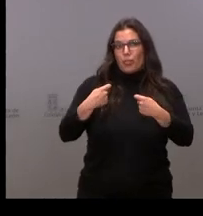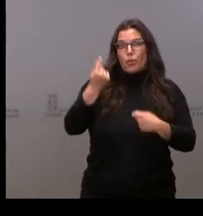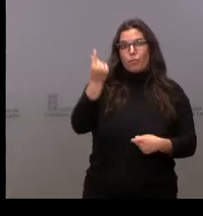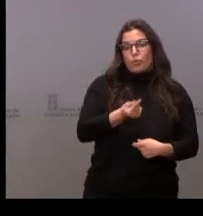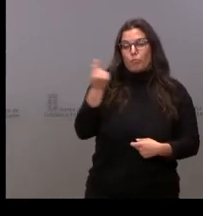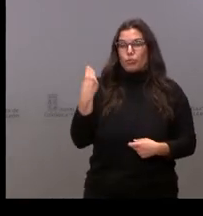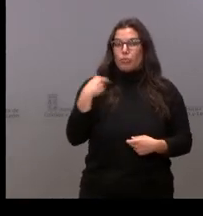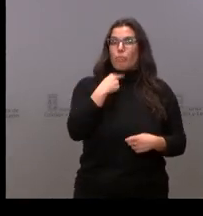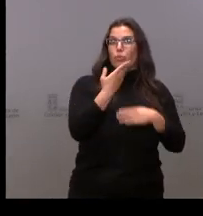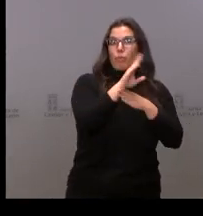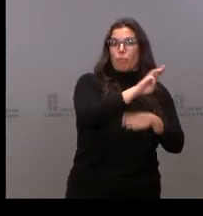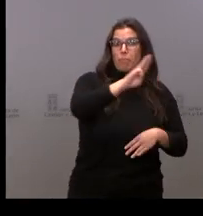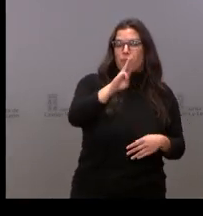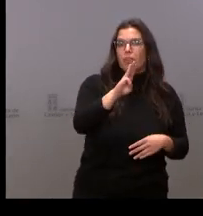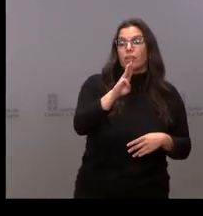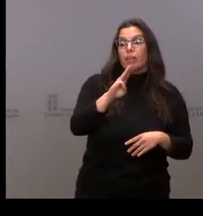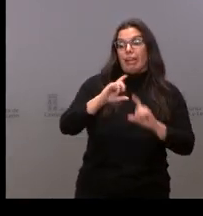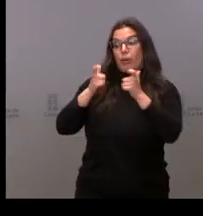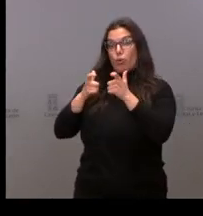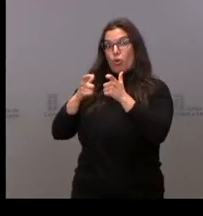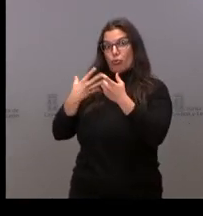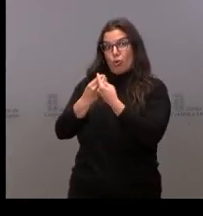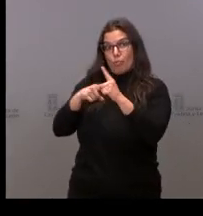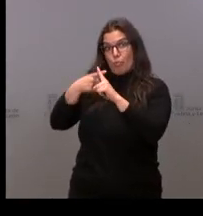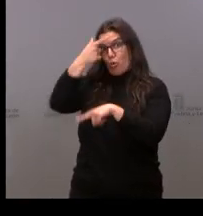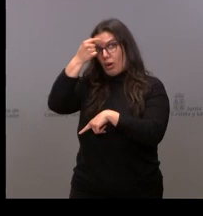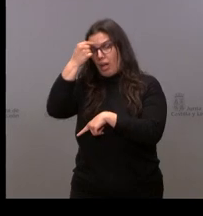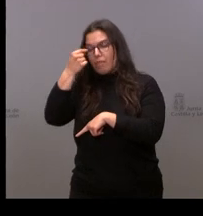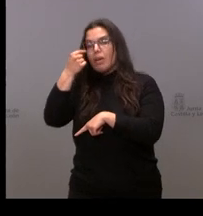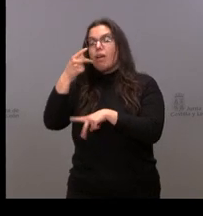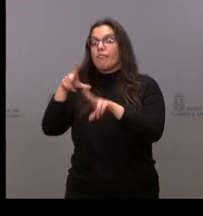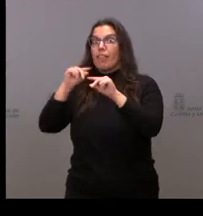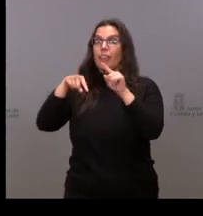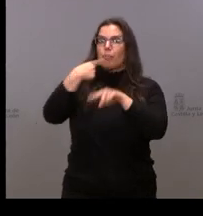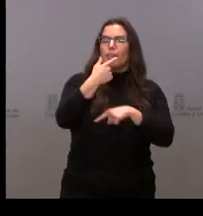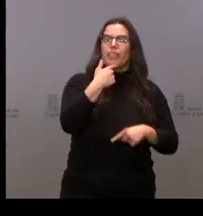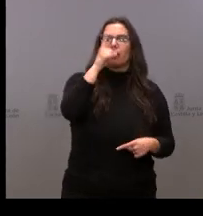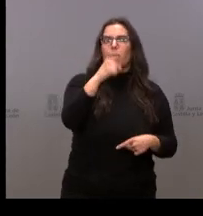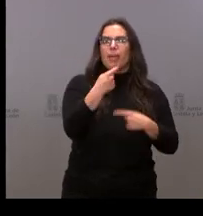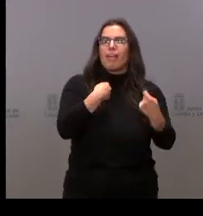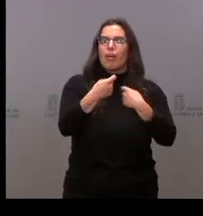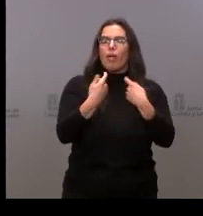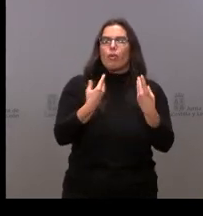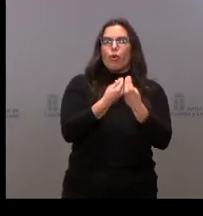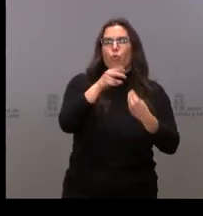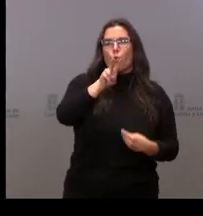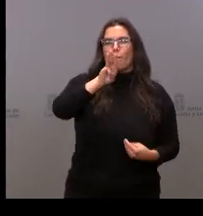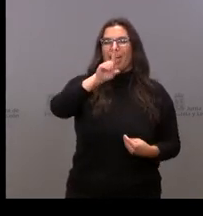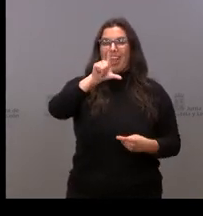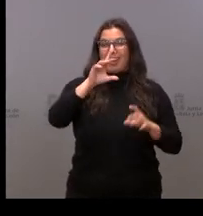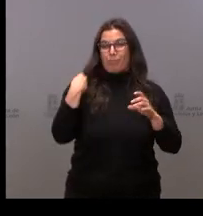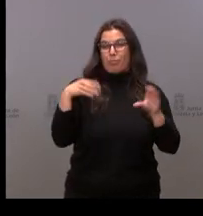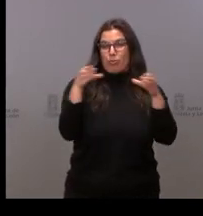que había prevista también o que se estaba también negociando con la unión del pueblo leonés. Parece ser que desde